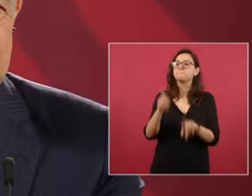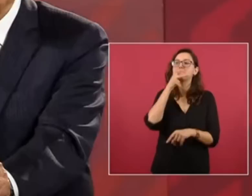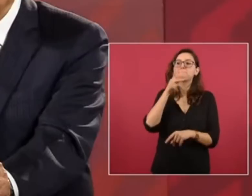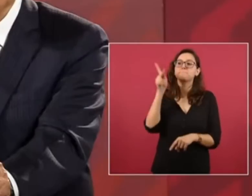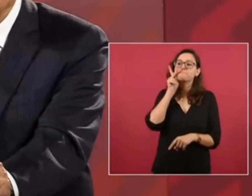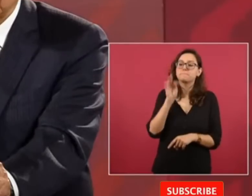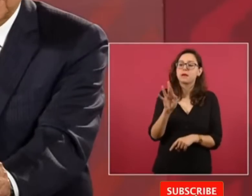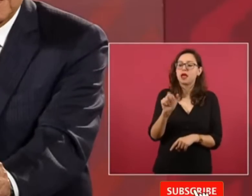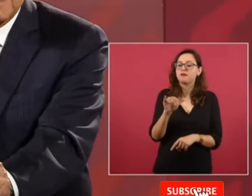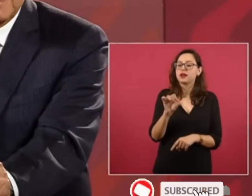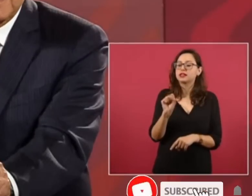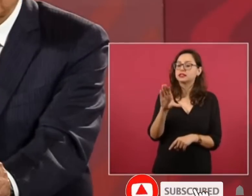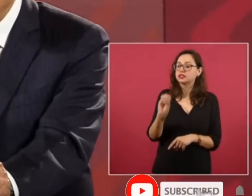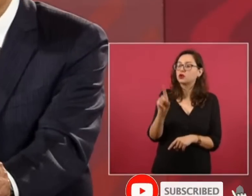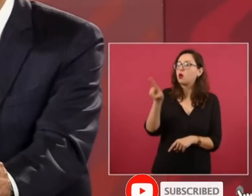algo